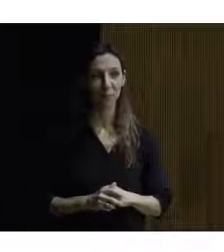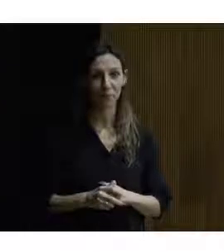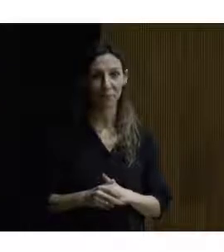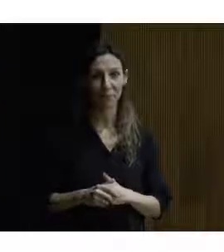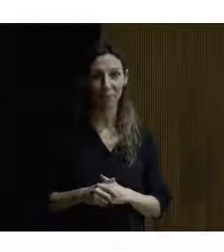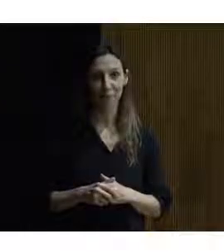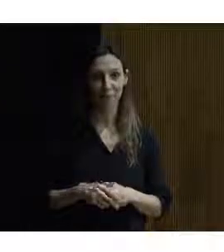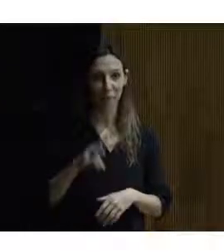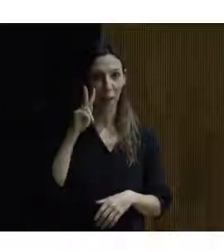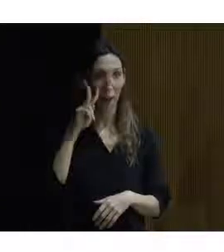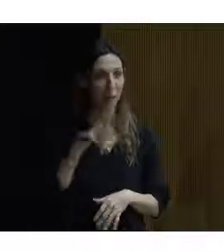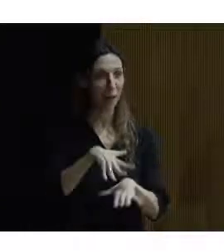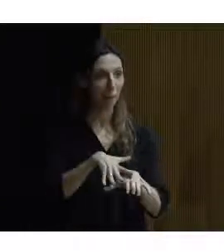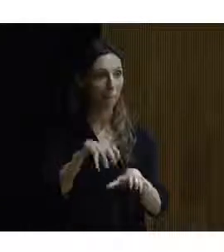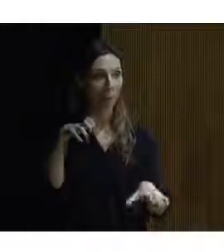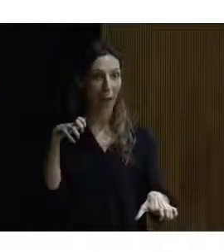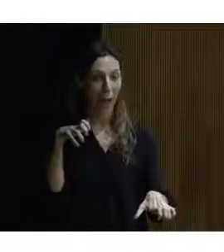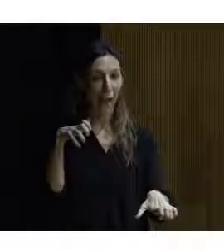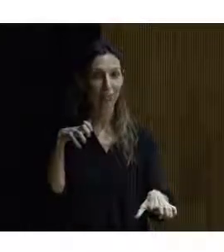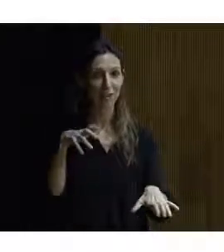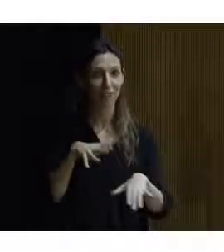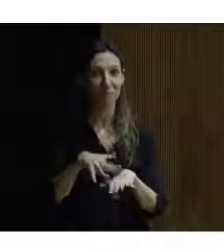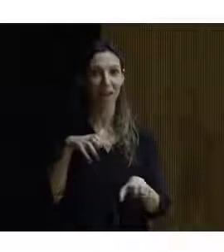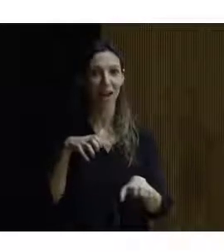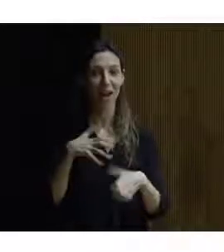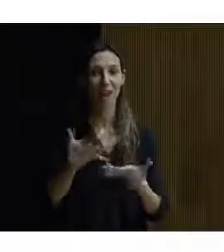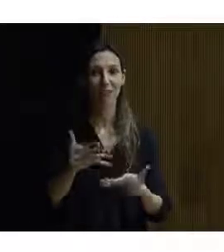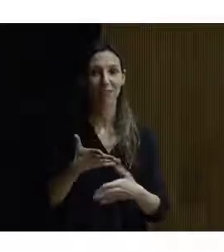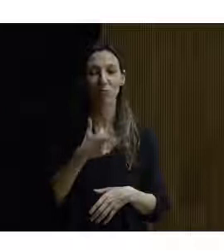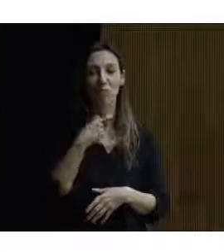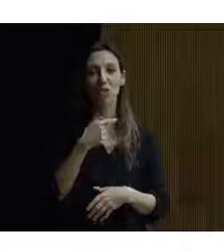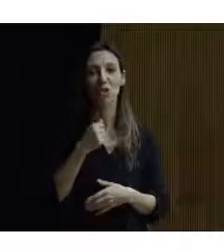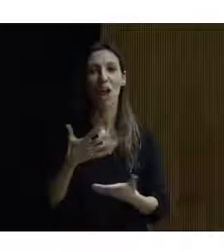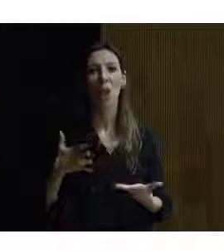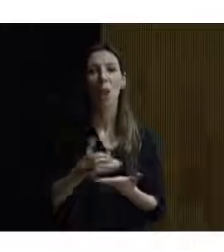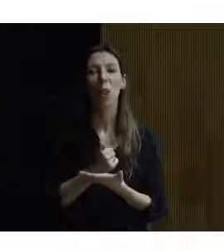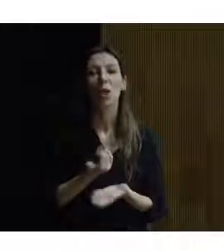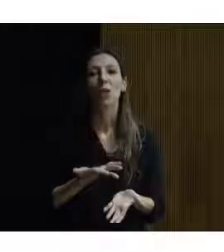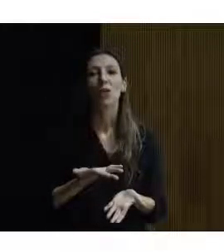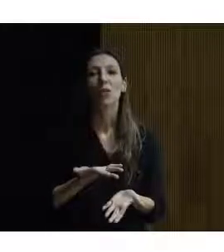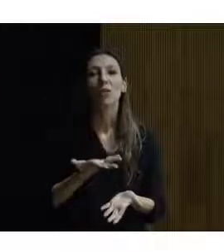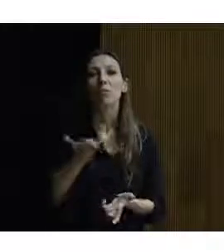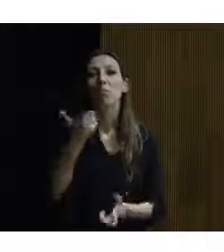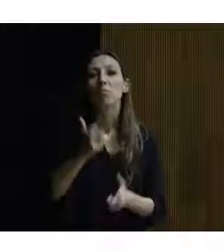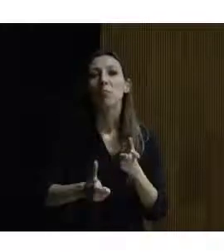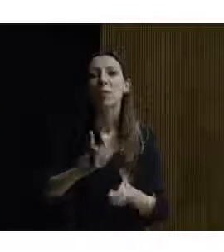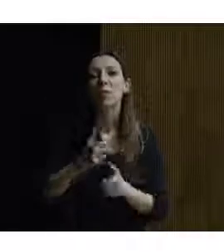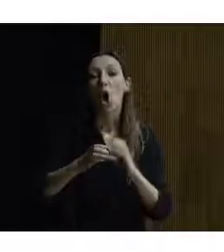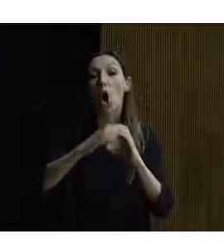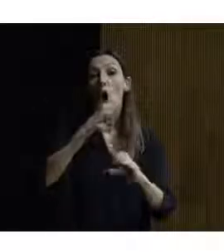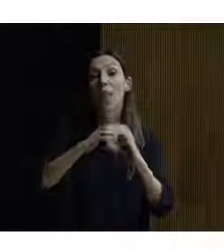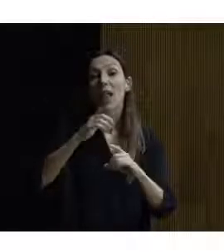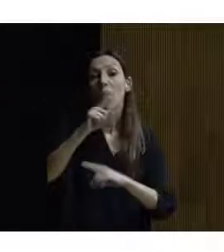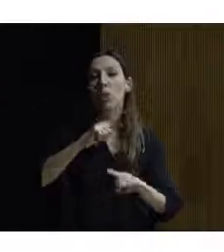bueno ya veo que casi os habéis sentado todos me gustaría que os sentarais todos aquellos que tenéis algún problema de comunicación